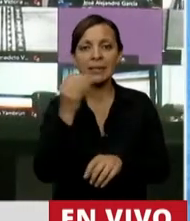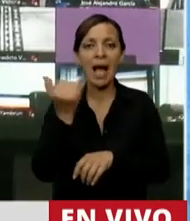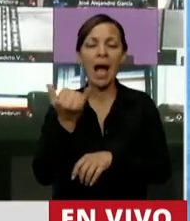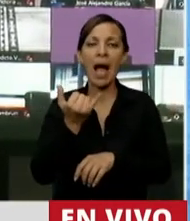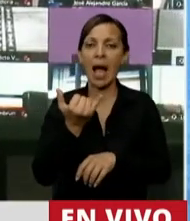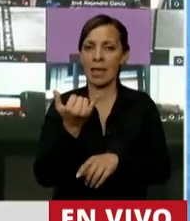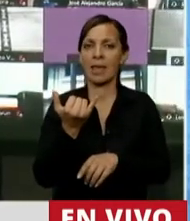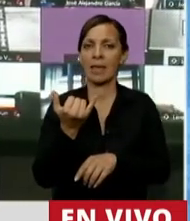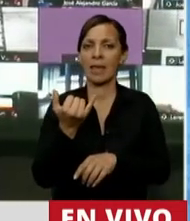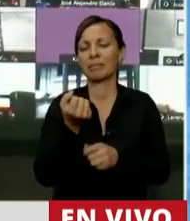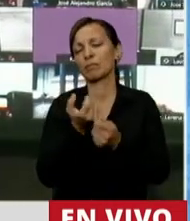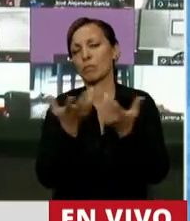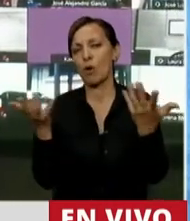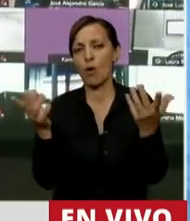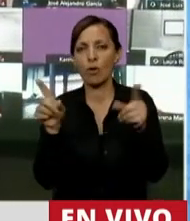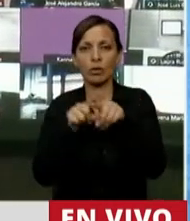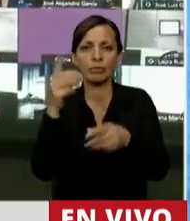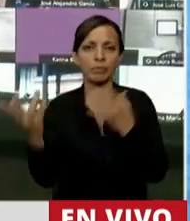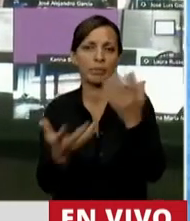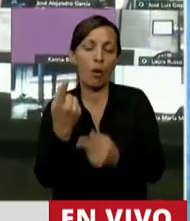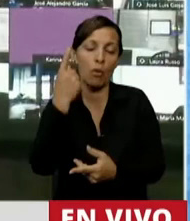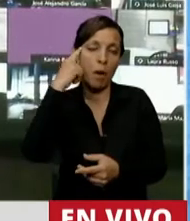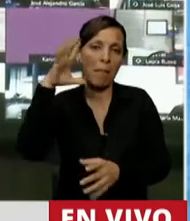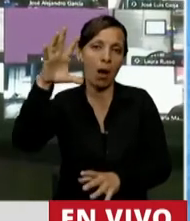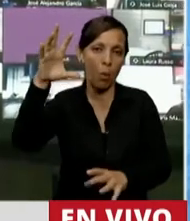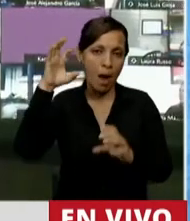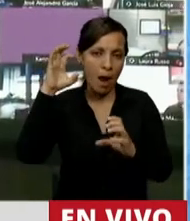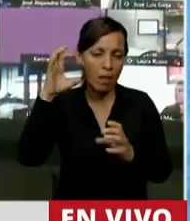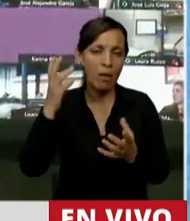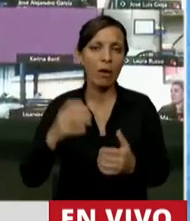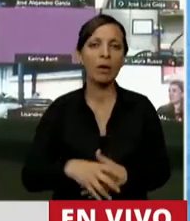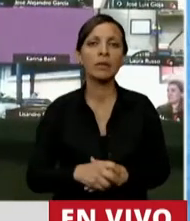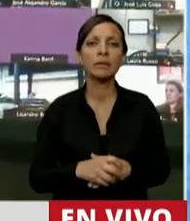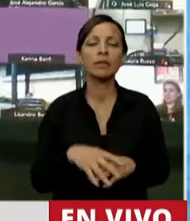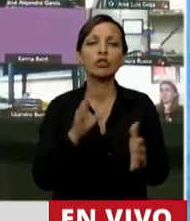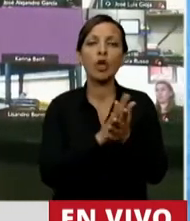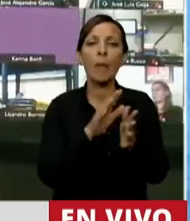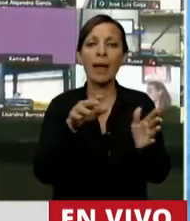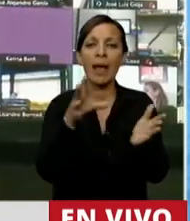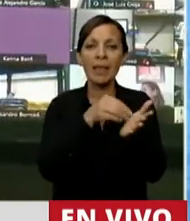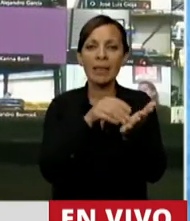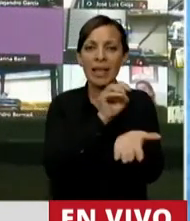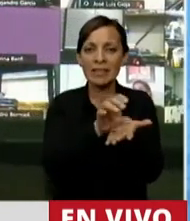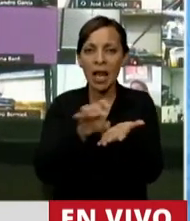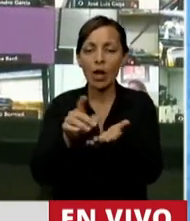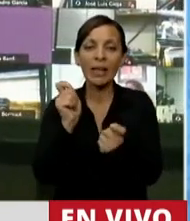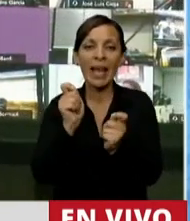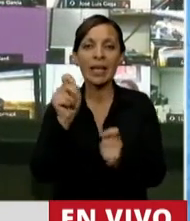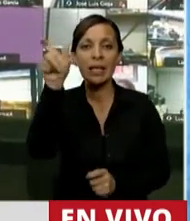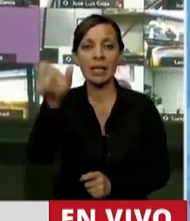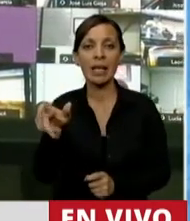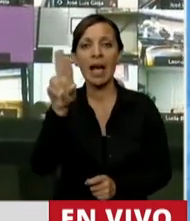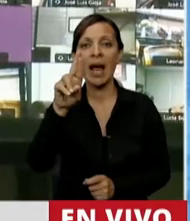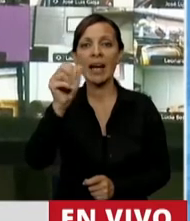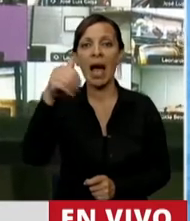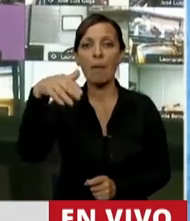muchísimos casos como esto, uno de los casos que se me viene a la cabeza de desalojos forzosos es el de Ramona, por lo